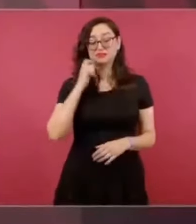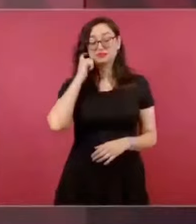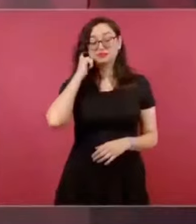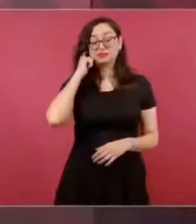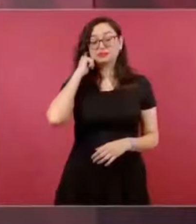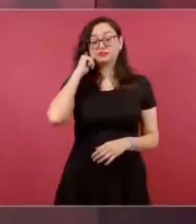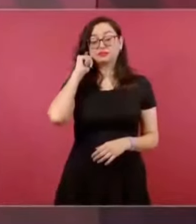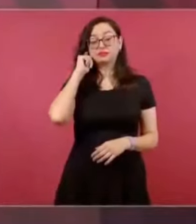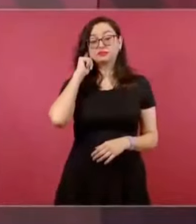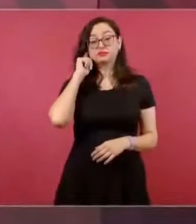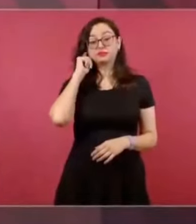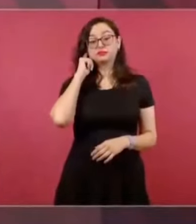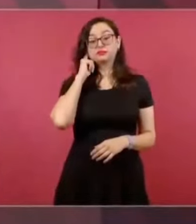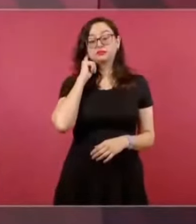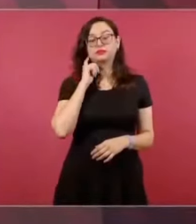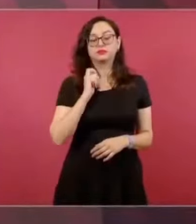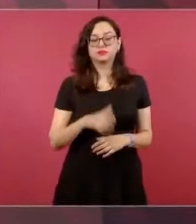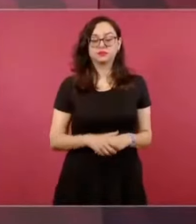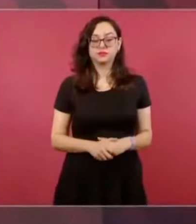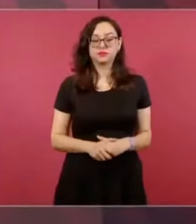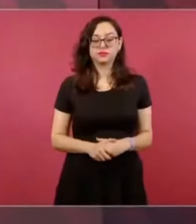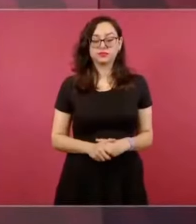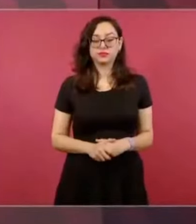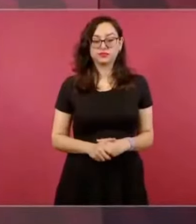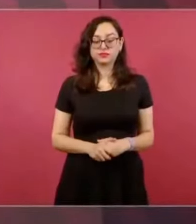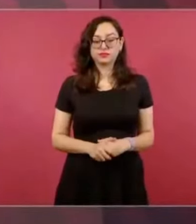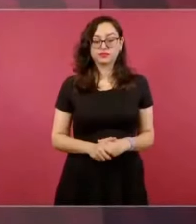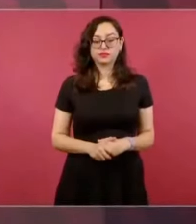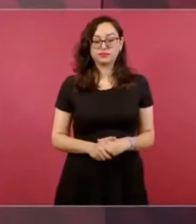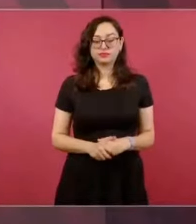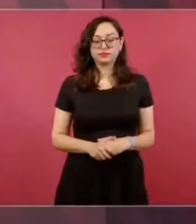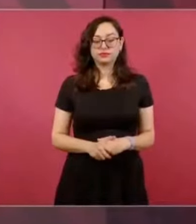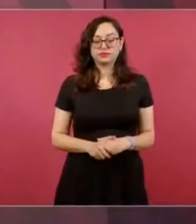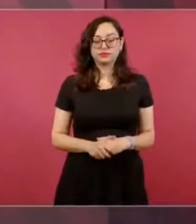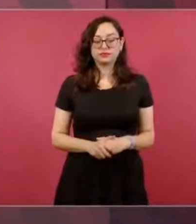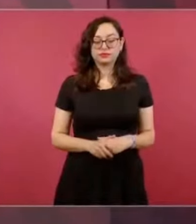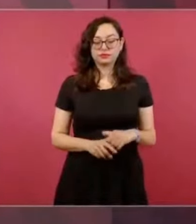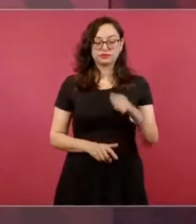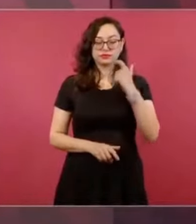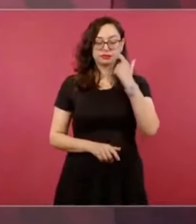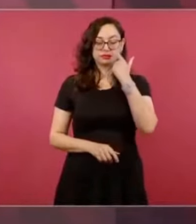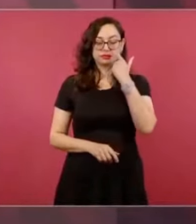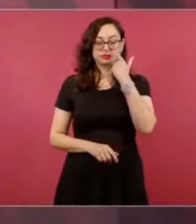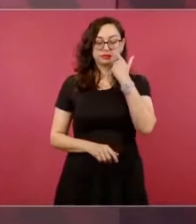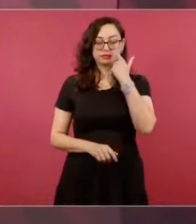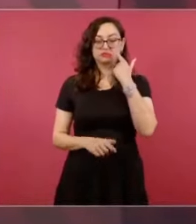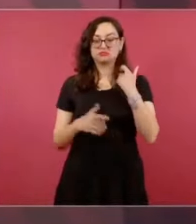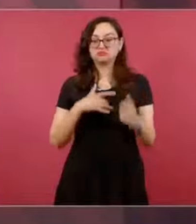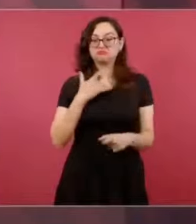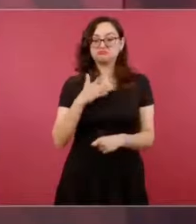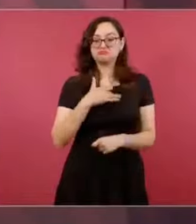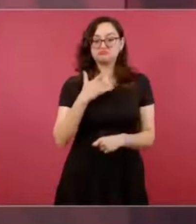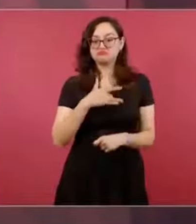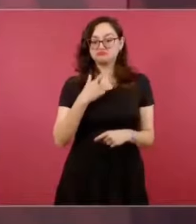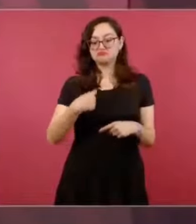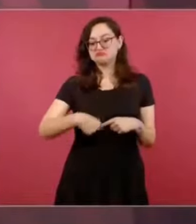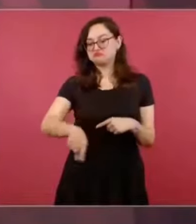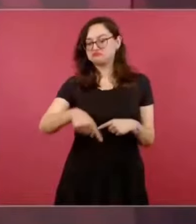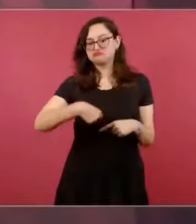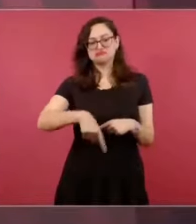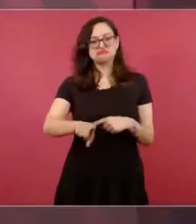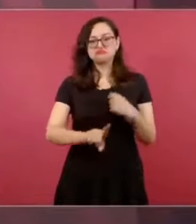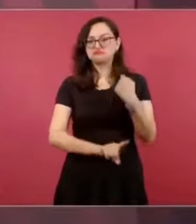me lleva a asegurar de que no va haber ningún problema,